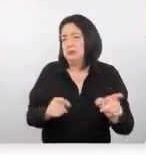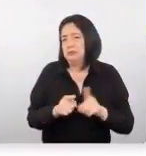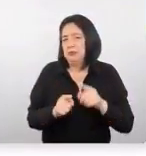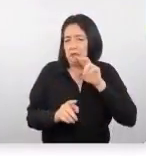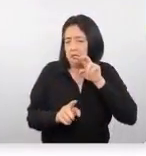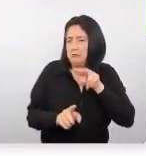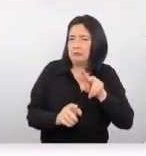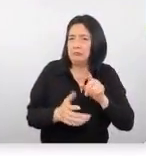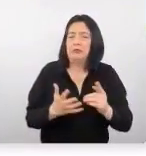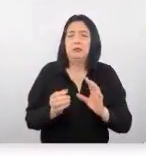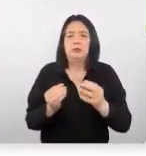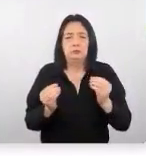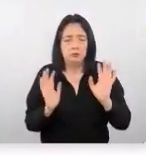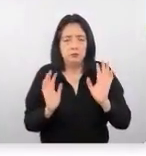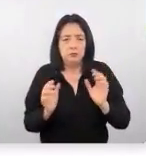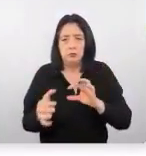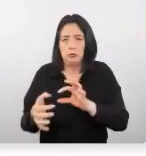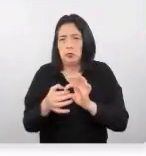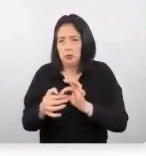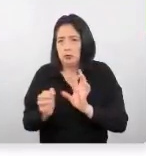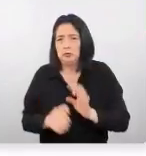aquí de una manera conjunta